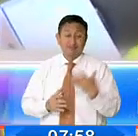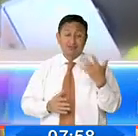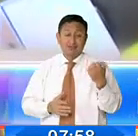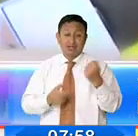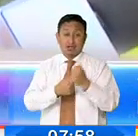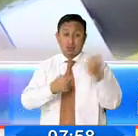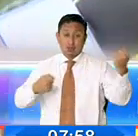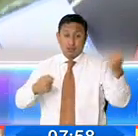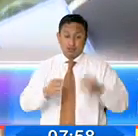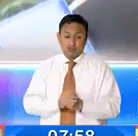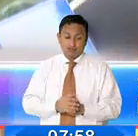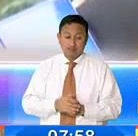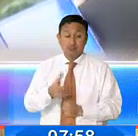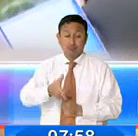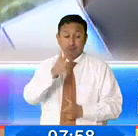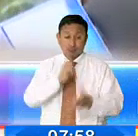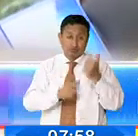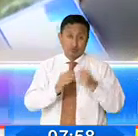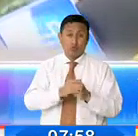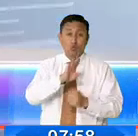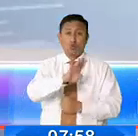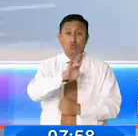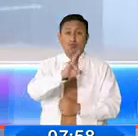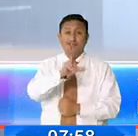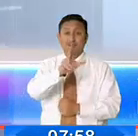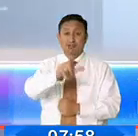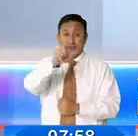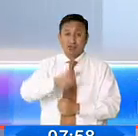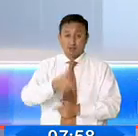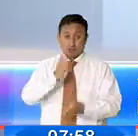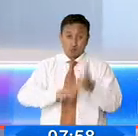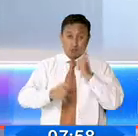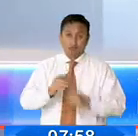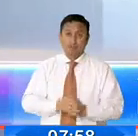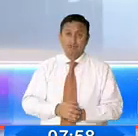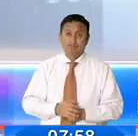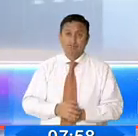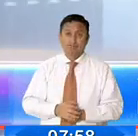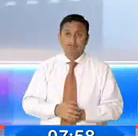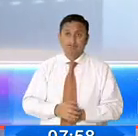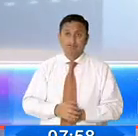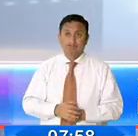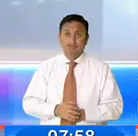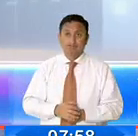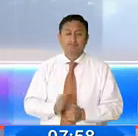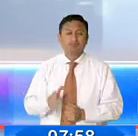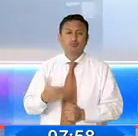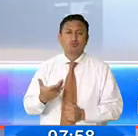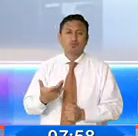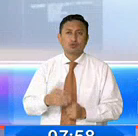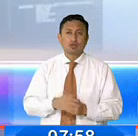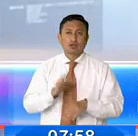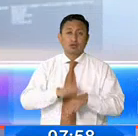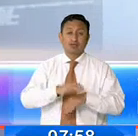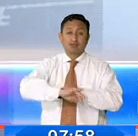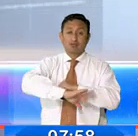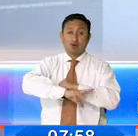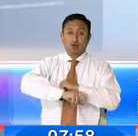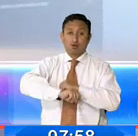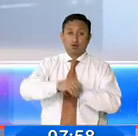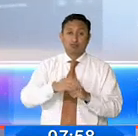blancas, se retiró libadores, 473 libadores. Las aprehensiones se efectuaron por robo,